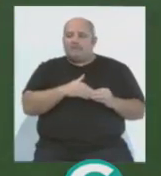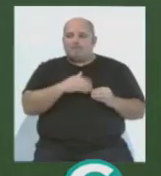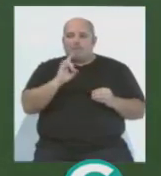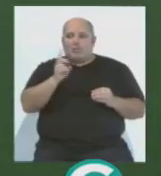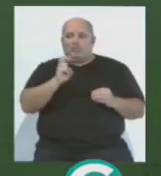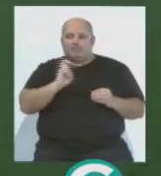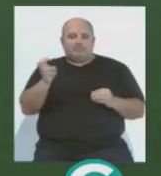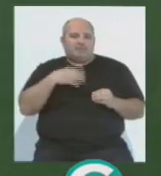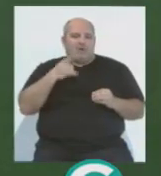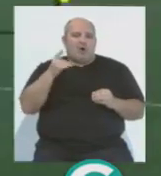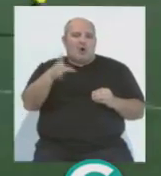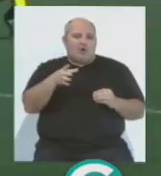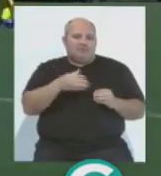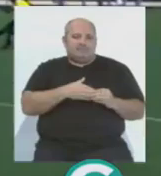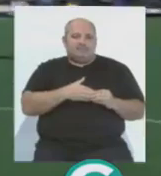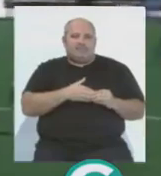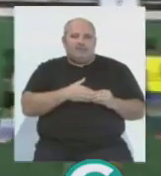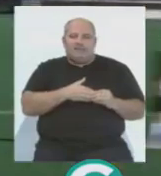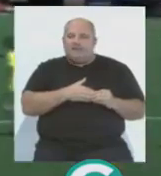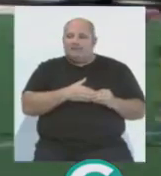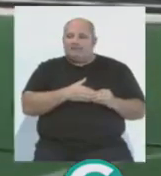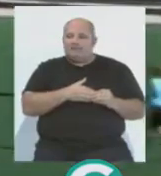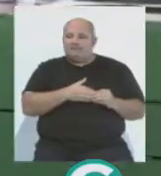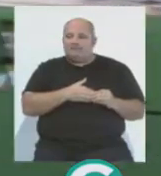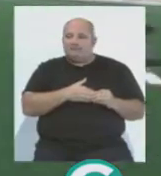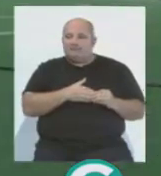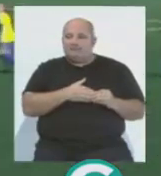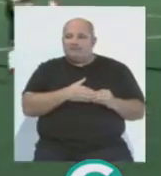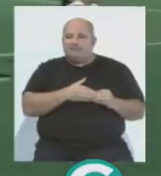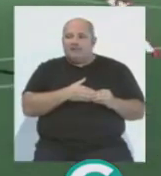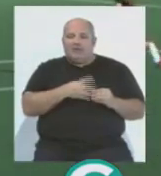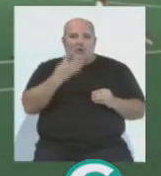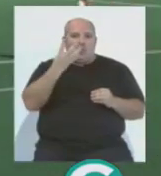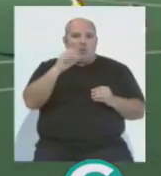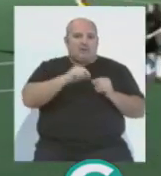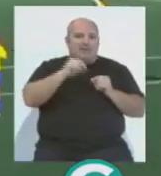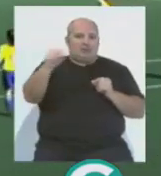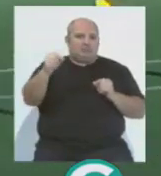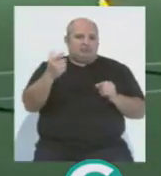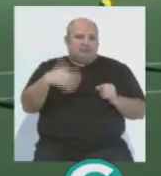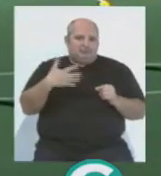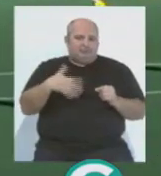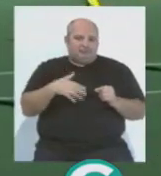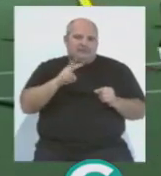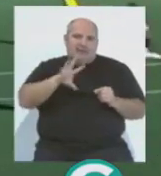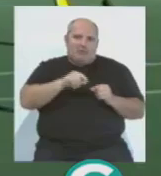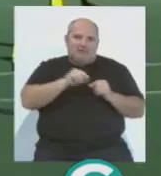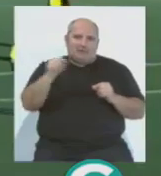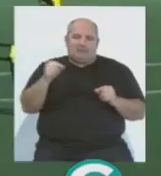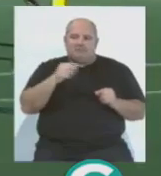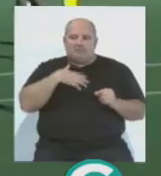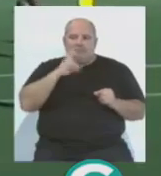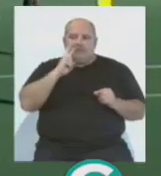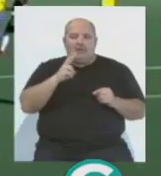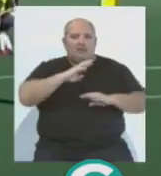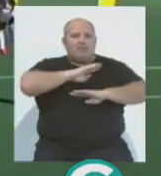otros goles de... Casi nada, ¿verdad? Claro que les pegan de 40 metros, 35 metros, que sí,